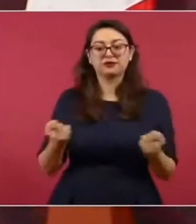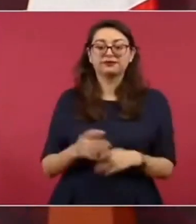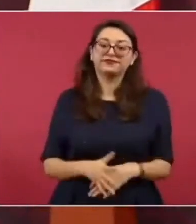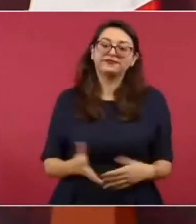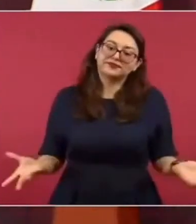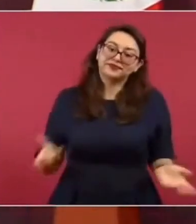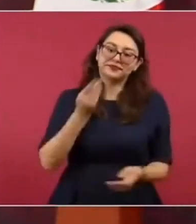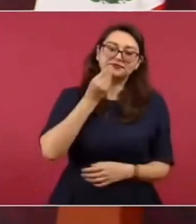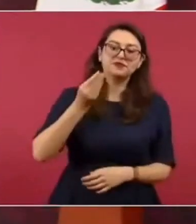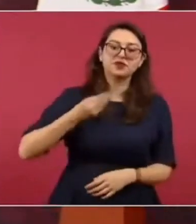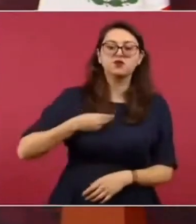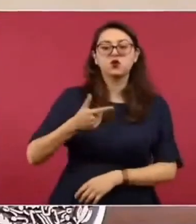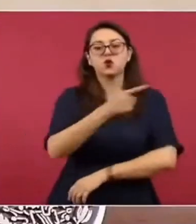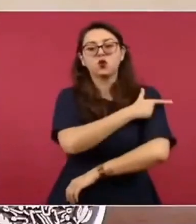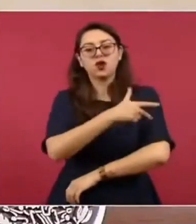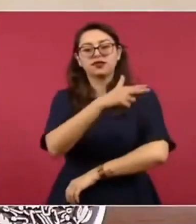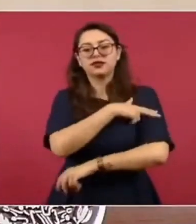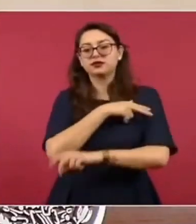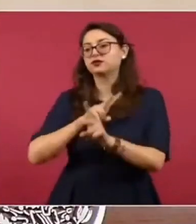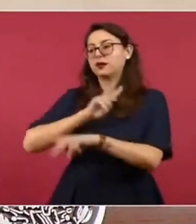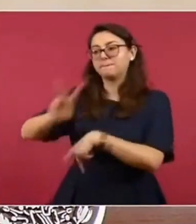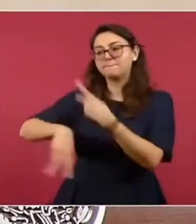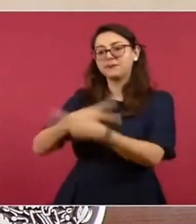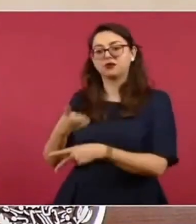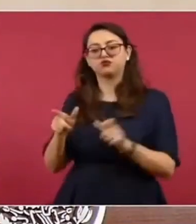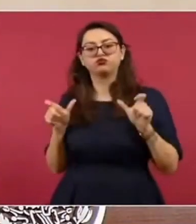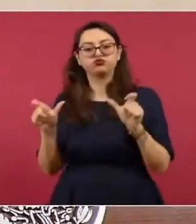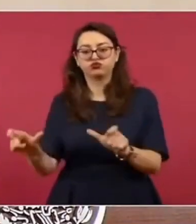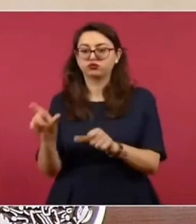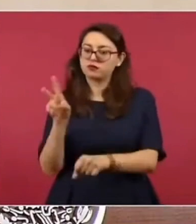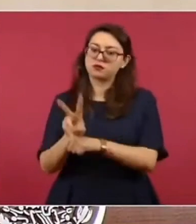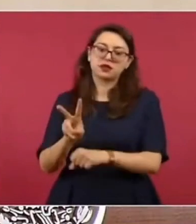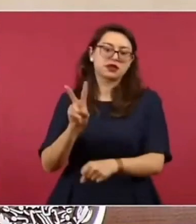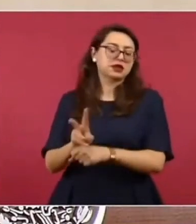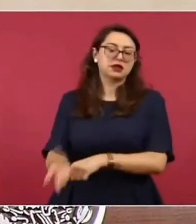la Guardia Nacional y tenerlos ahí.